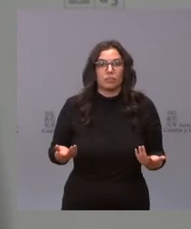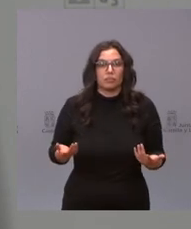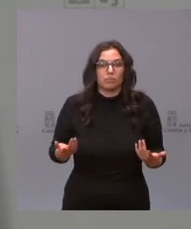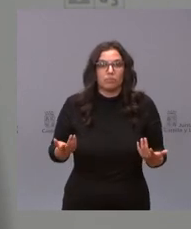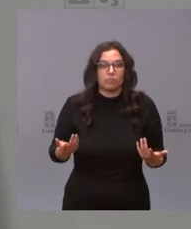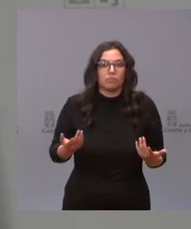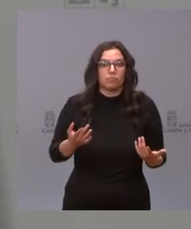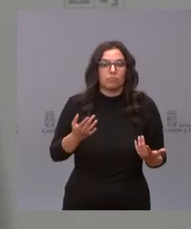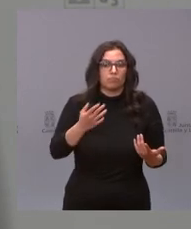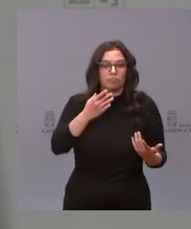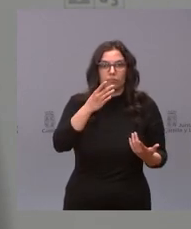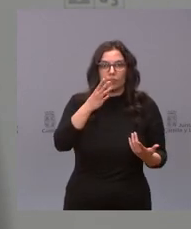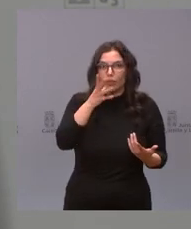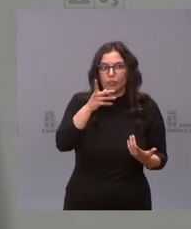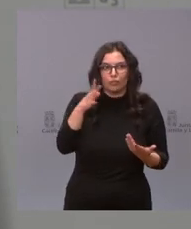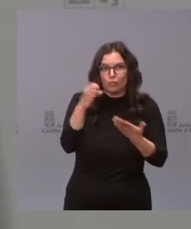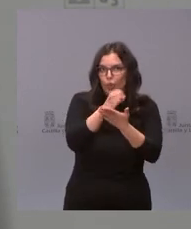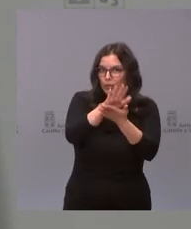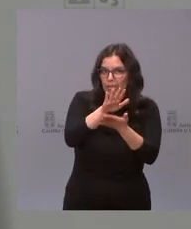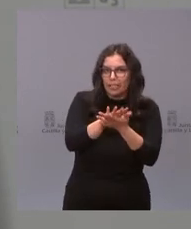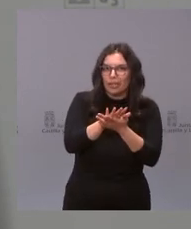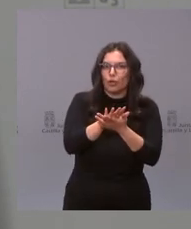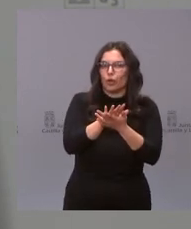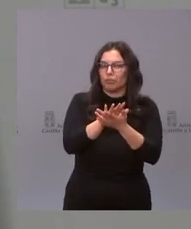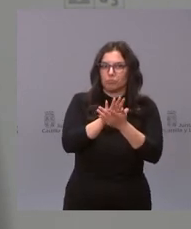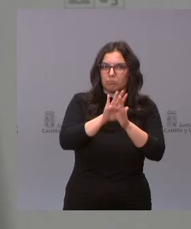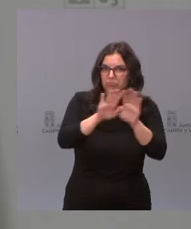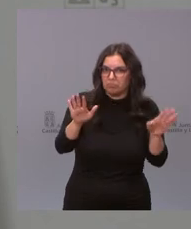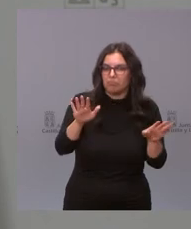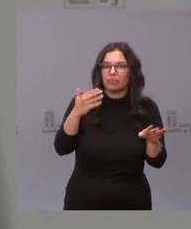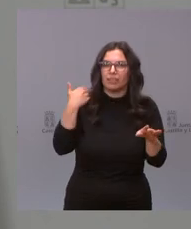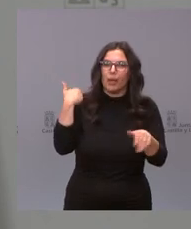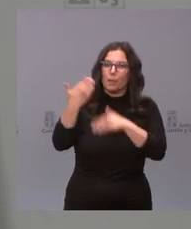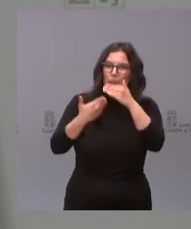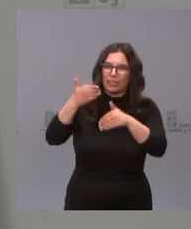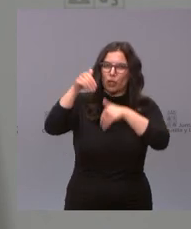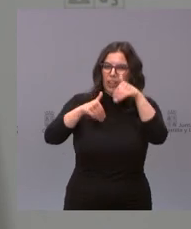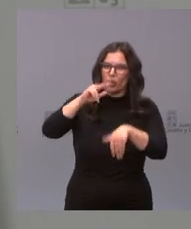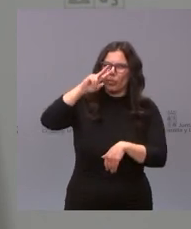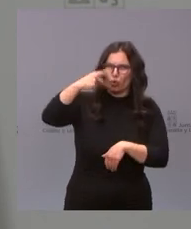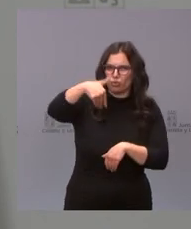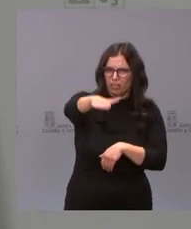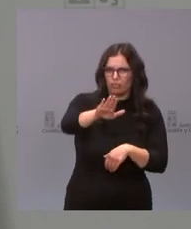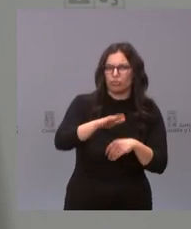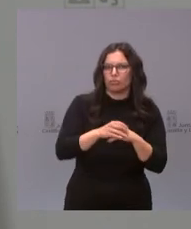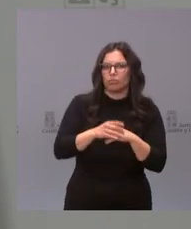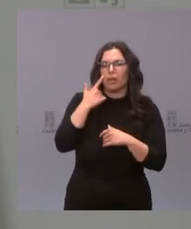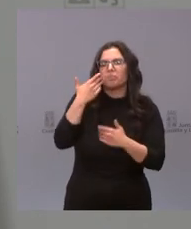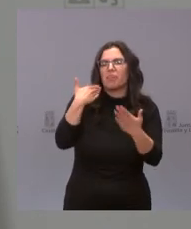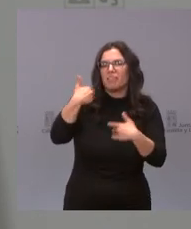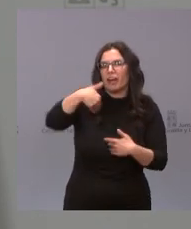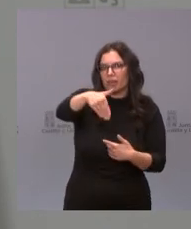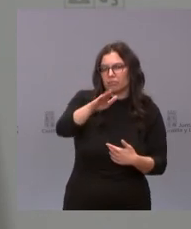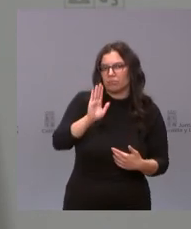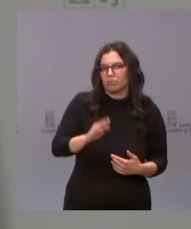ahí tengamos todos tranquilidad serenidad ya llegará el momento del proceso electoral dentro de dos años y ya se hablarán de todas esas